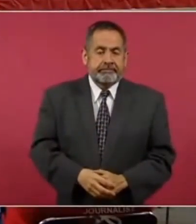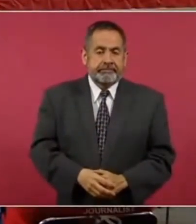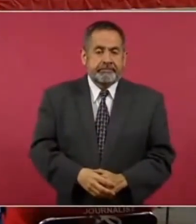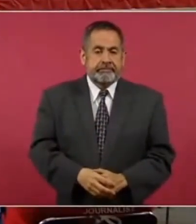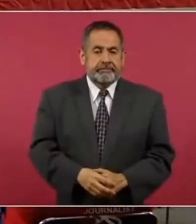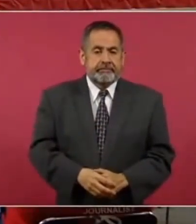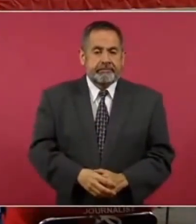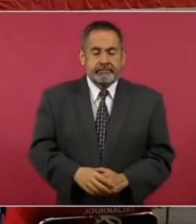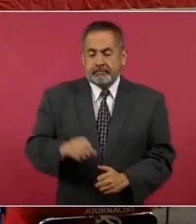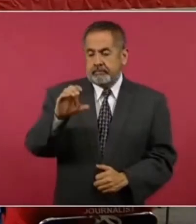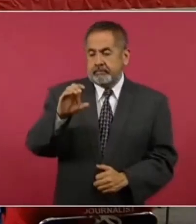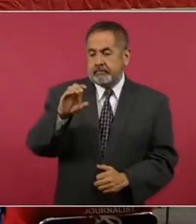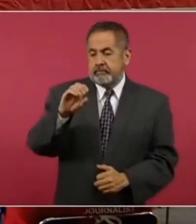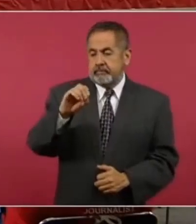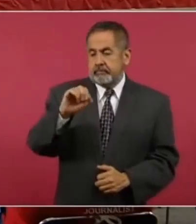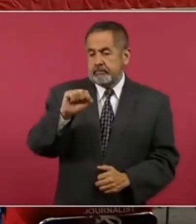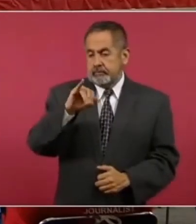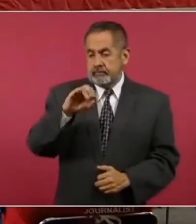consejo villegas